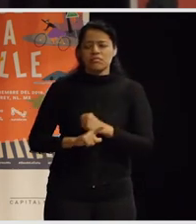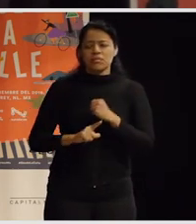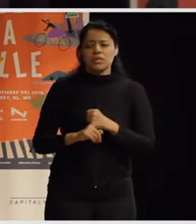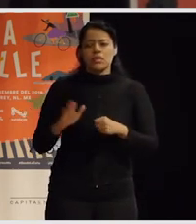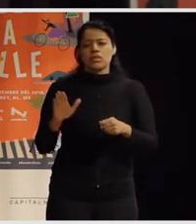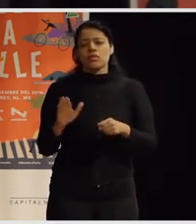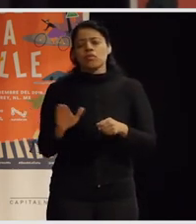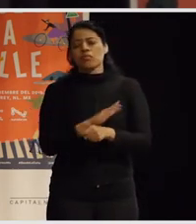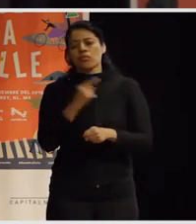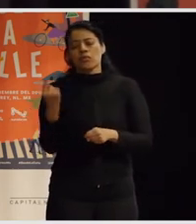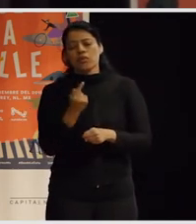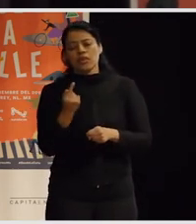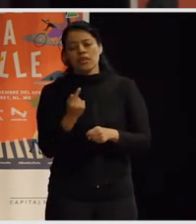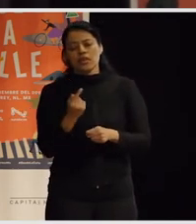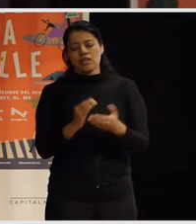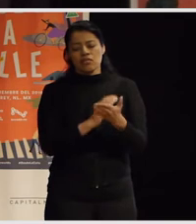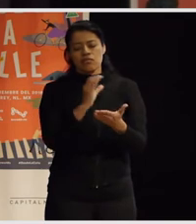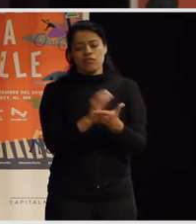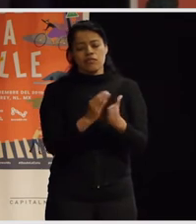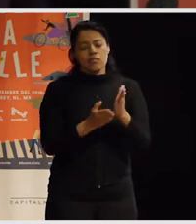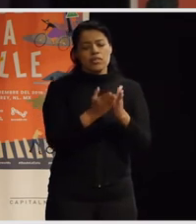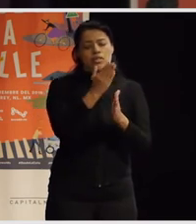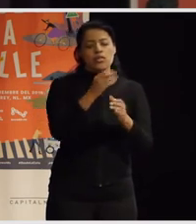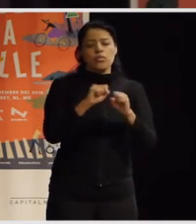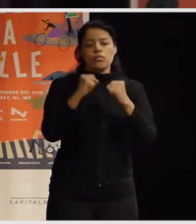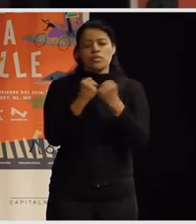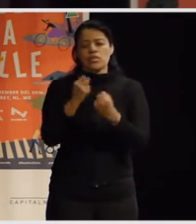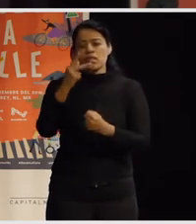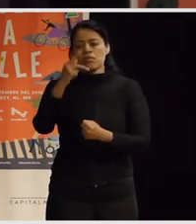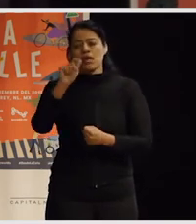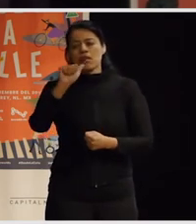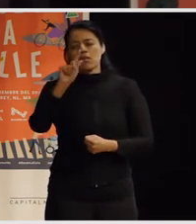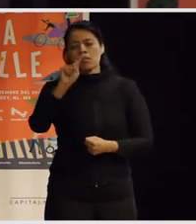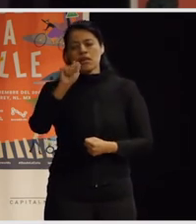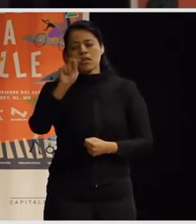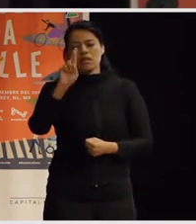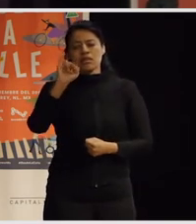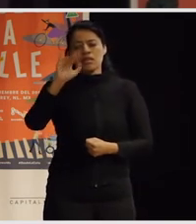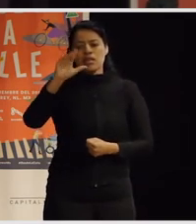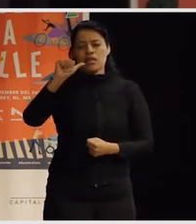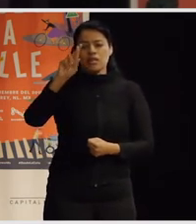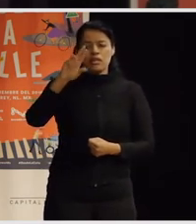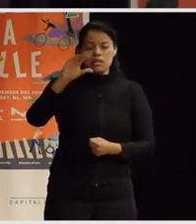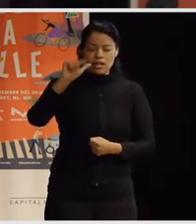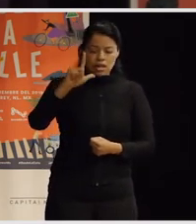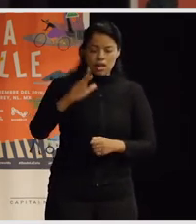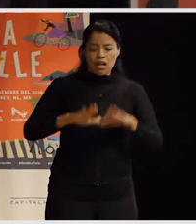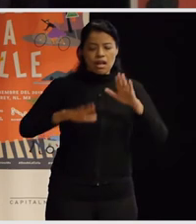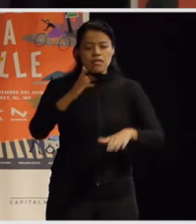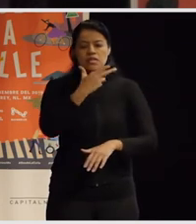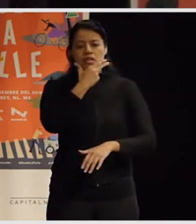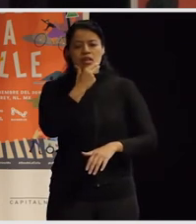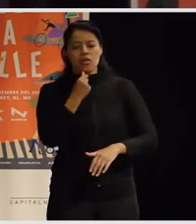porque se han construido como con un sistema patriarcal a veces los hombres sienten muy atacados se sienten muy atacados